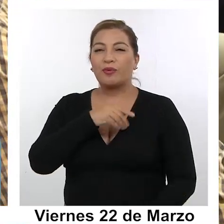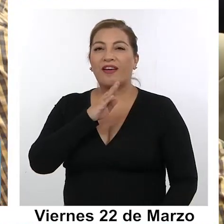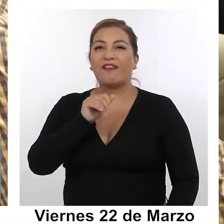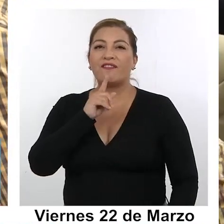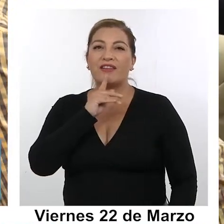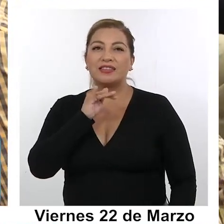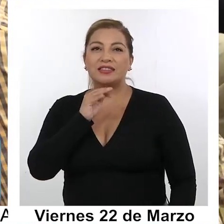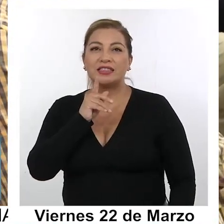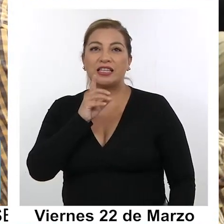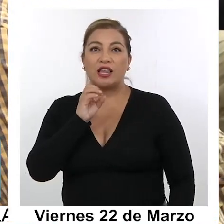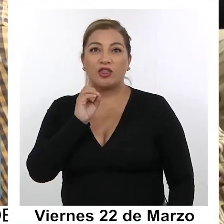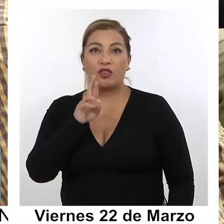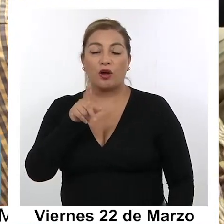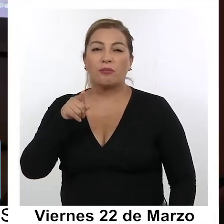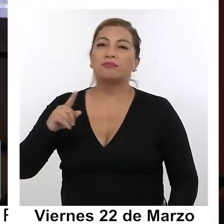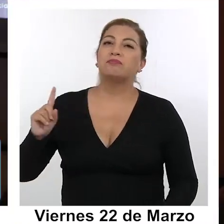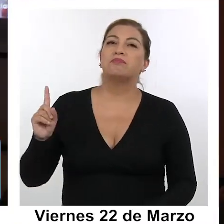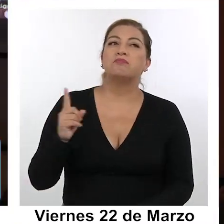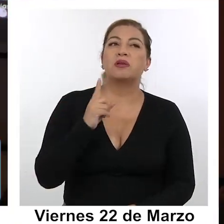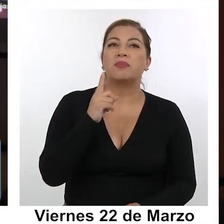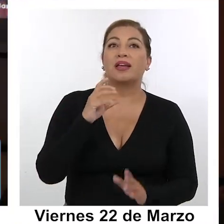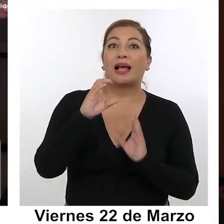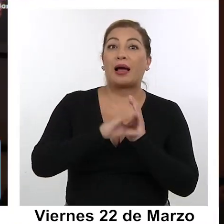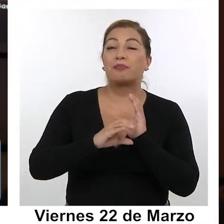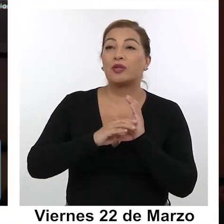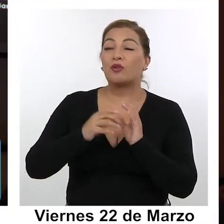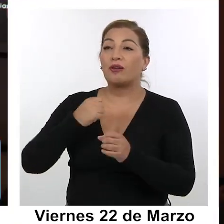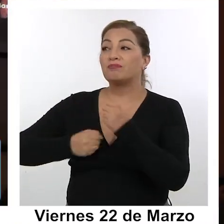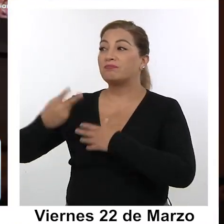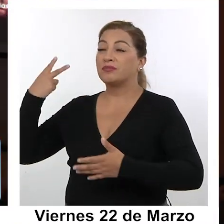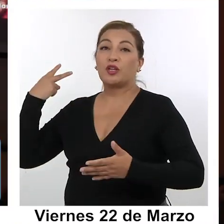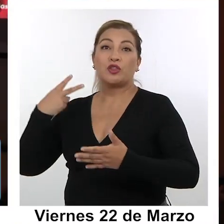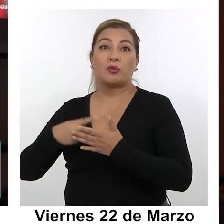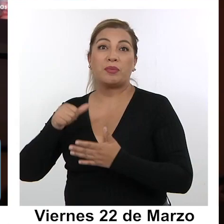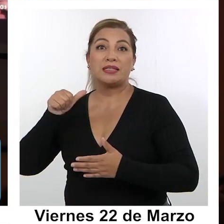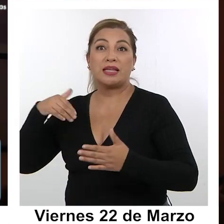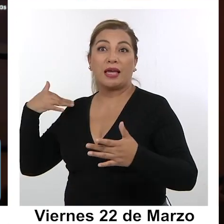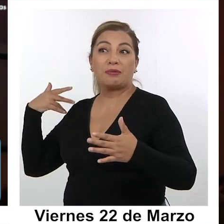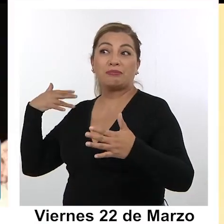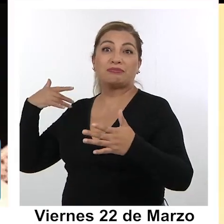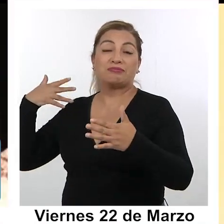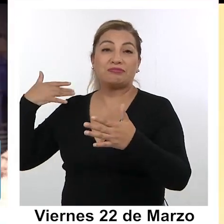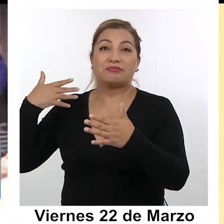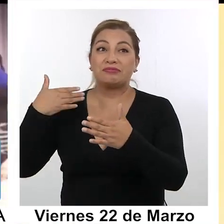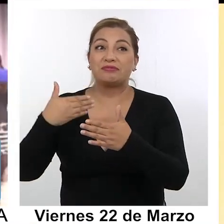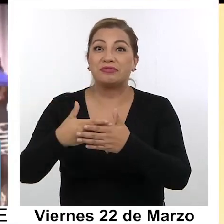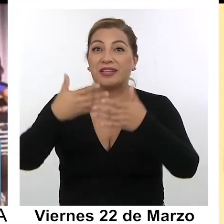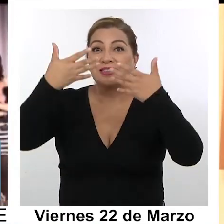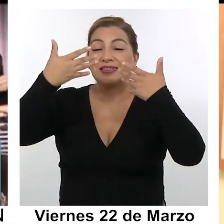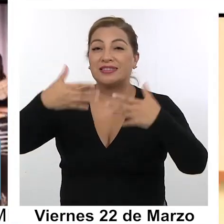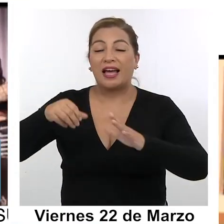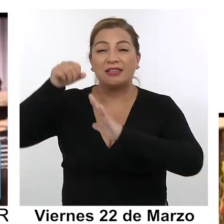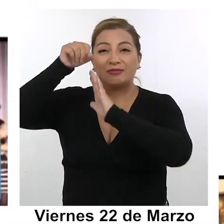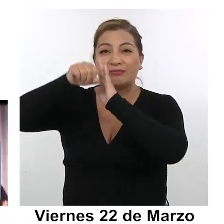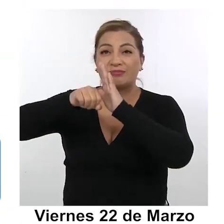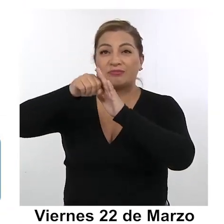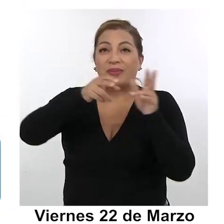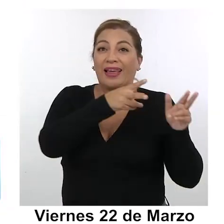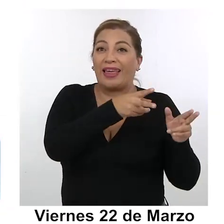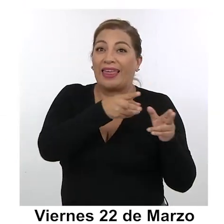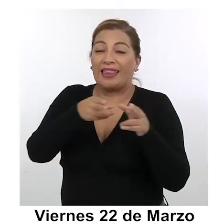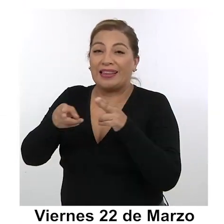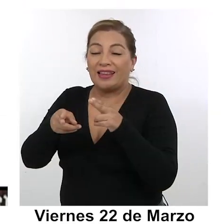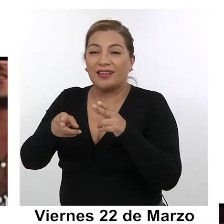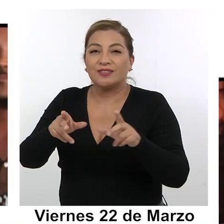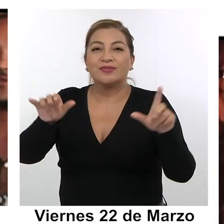cuyo primer capítulo se emitió en año 2006 y que de manera ininterrumpida ha sido producido y emitido a través